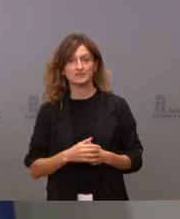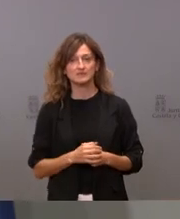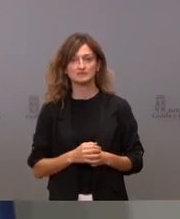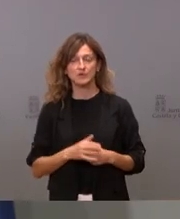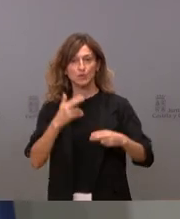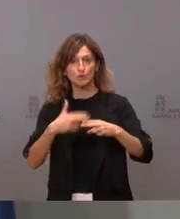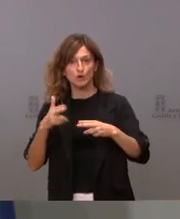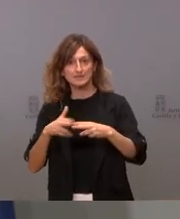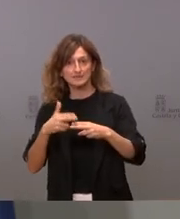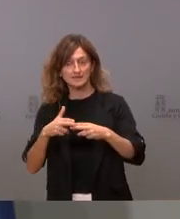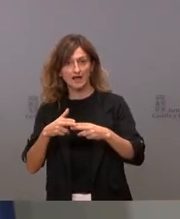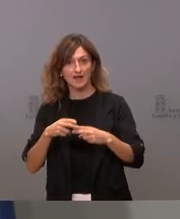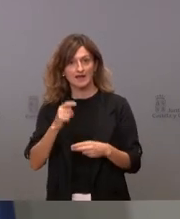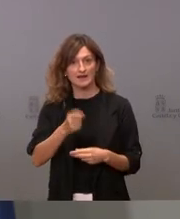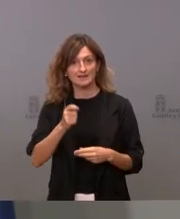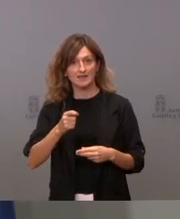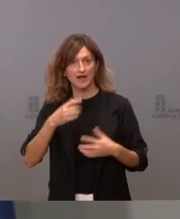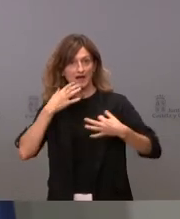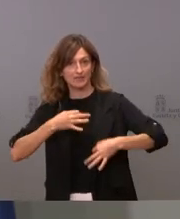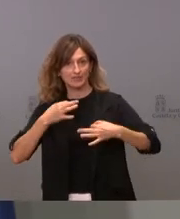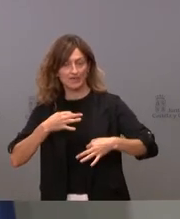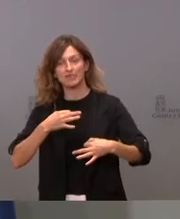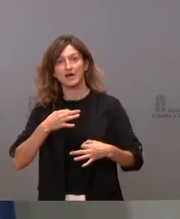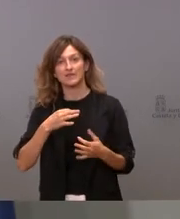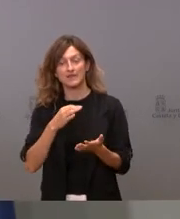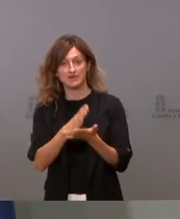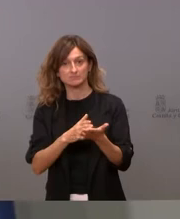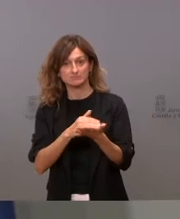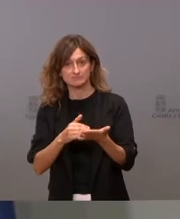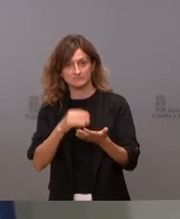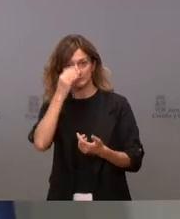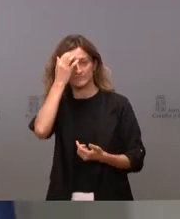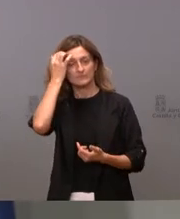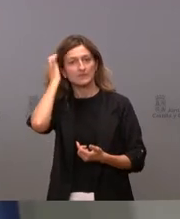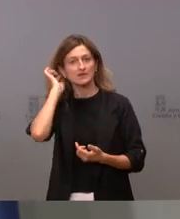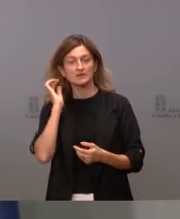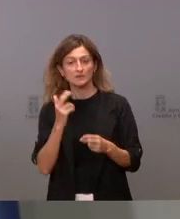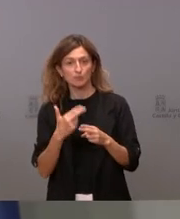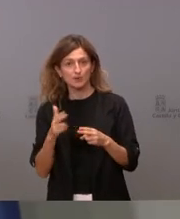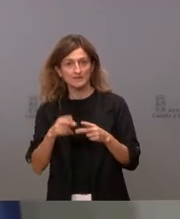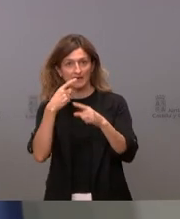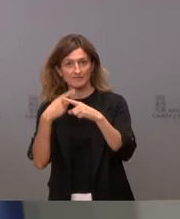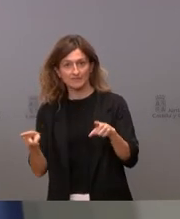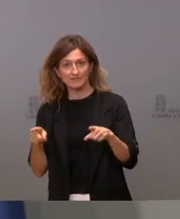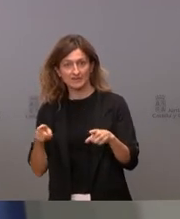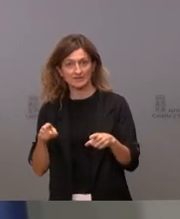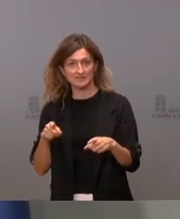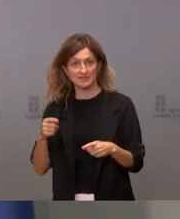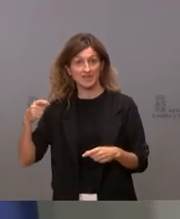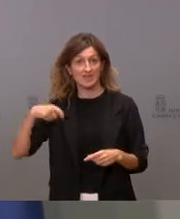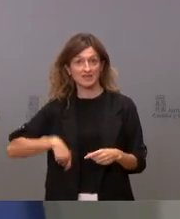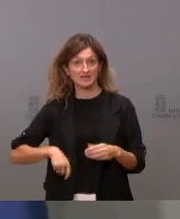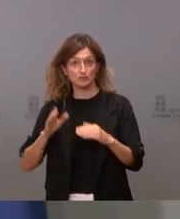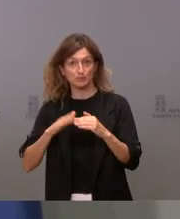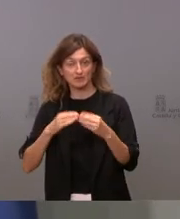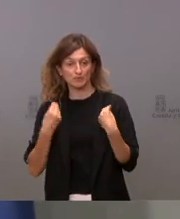la política de renta garantizada que tiene la comunidad autónoma es una política muy distinta a la política de ingreso mínimo vital o